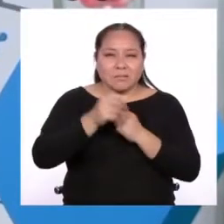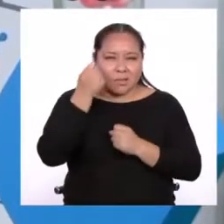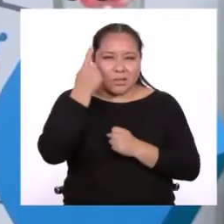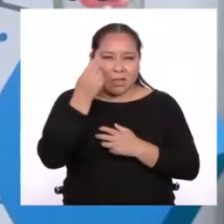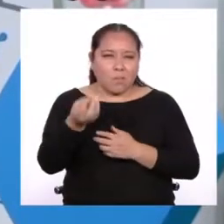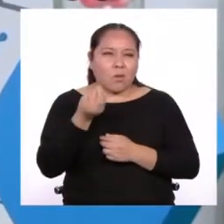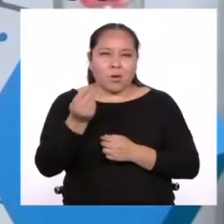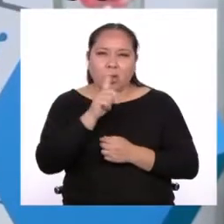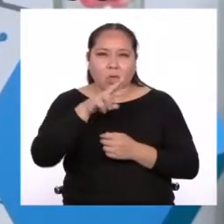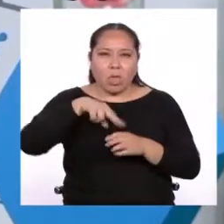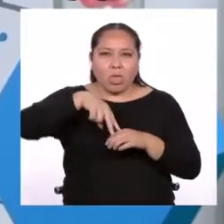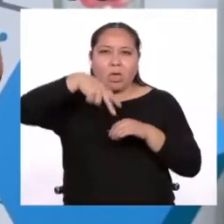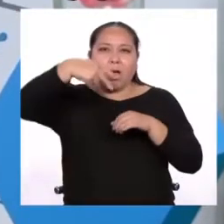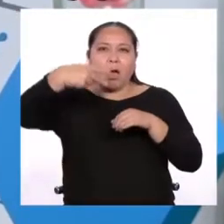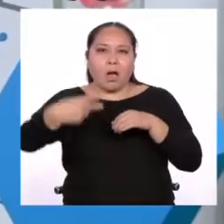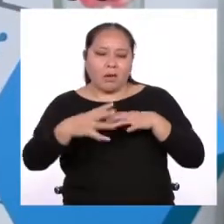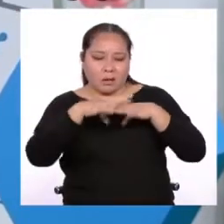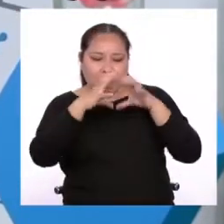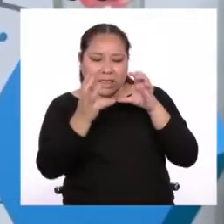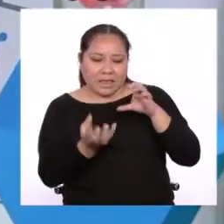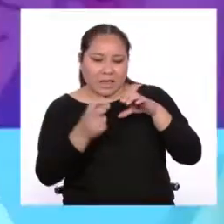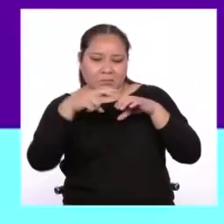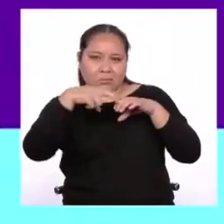qué no nos caemos de la tierra.